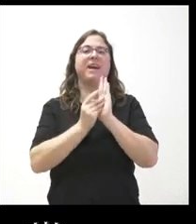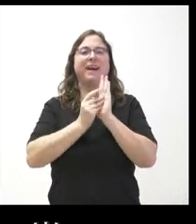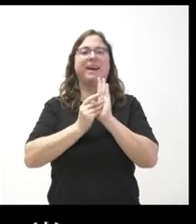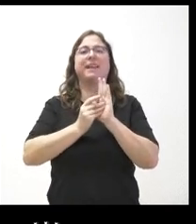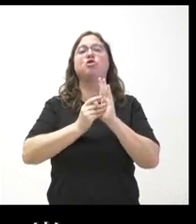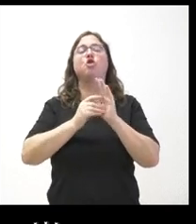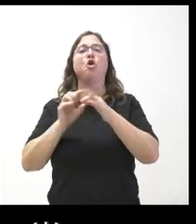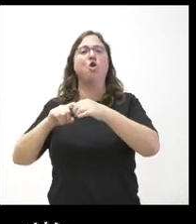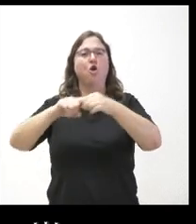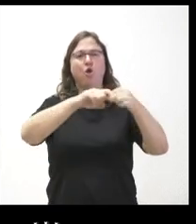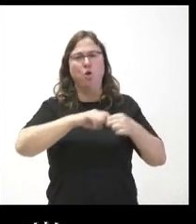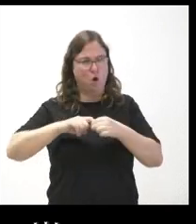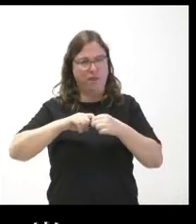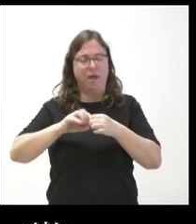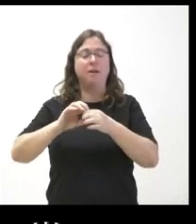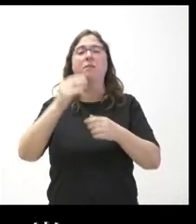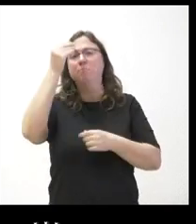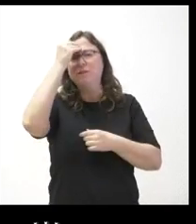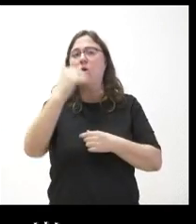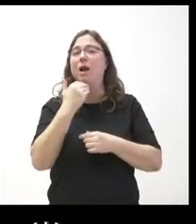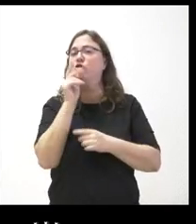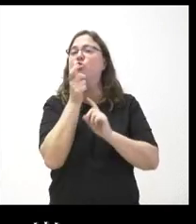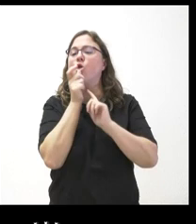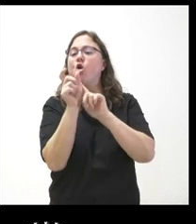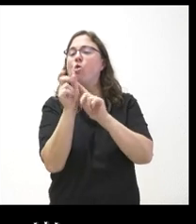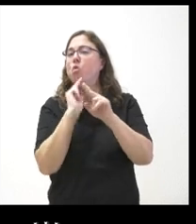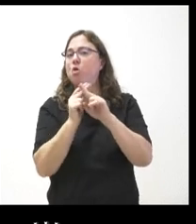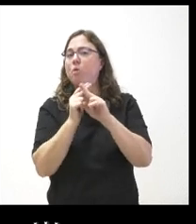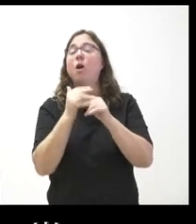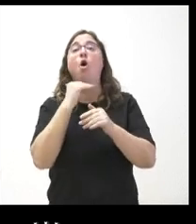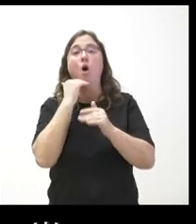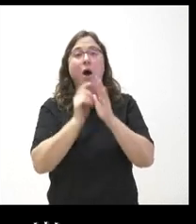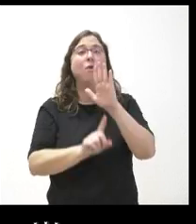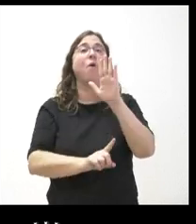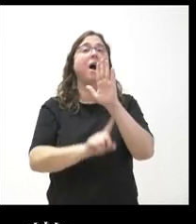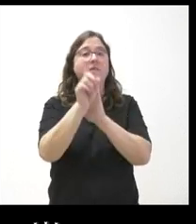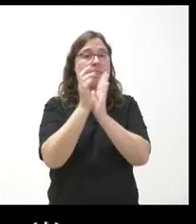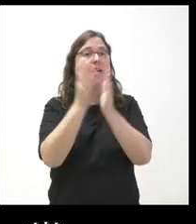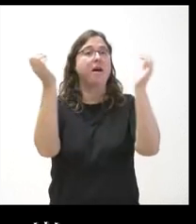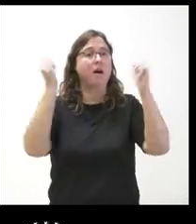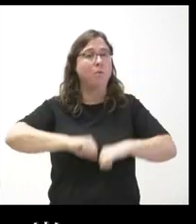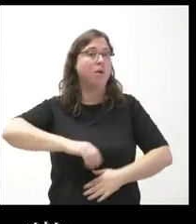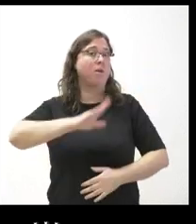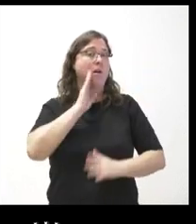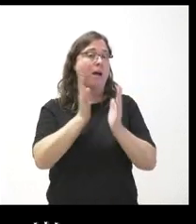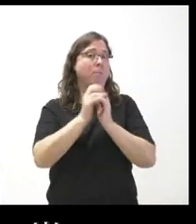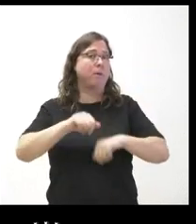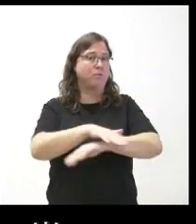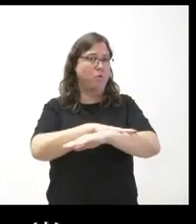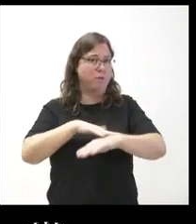cuestión realmente nominal o si hay algún avance respecto a ese cumplimiento de uno de los acuerdos del pacto de gobierno que mantienen